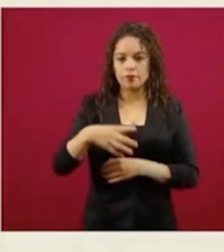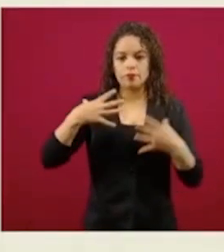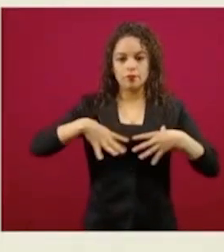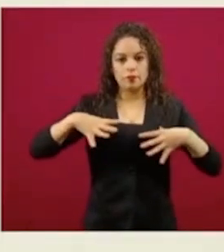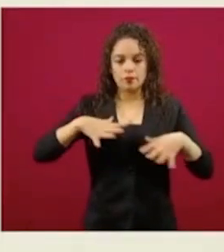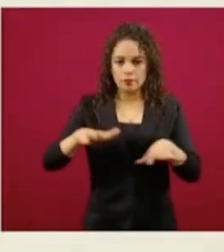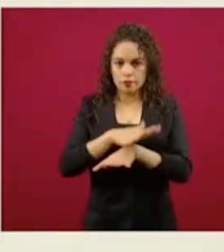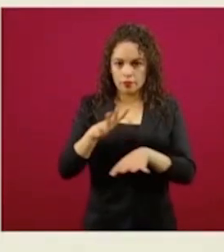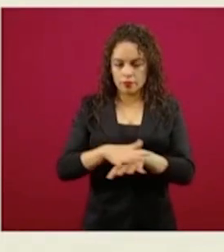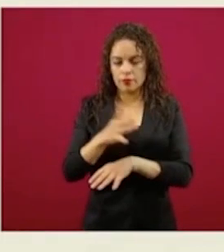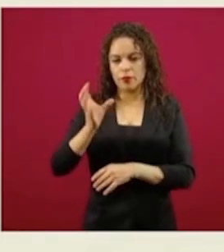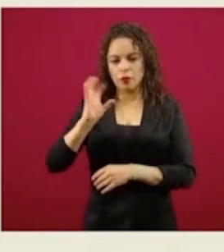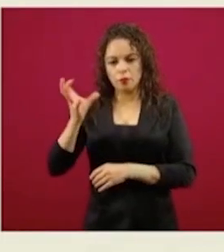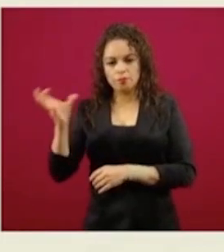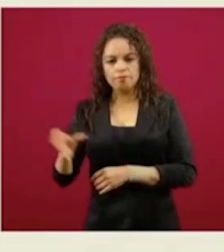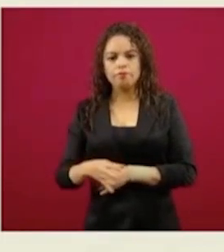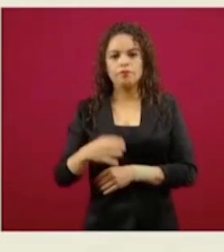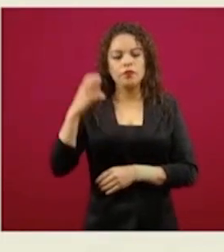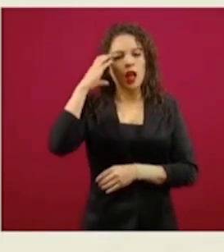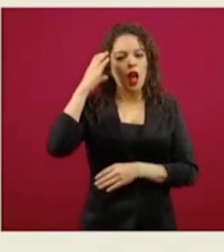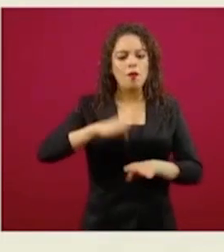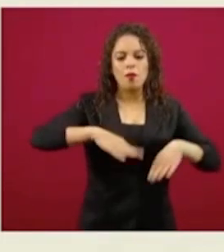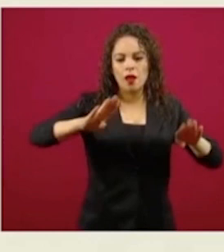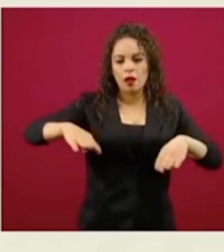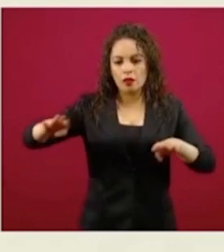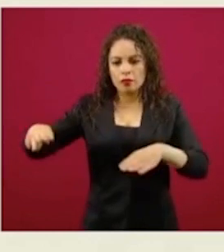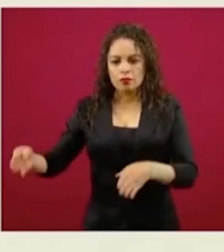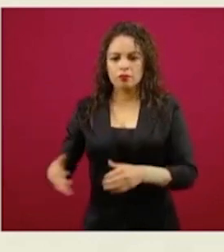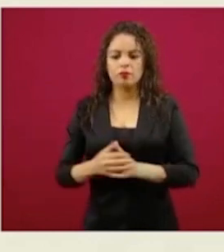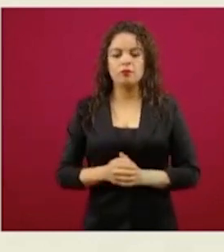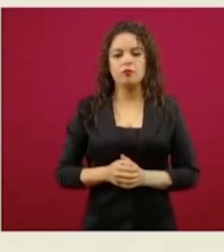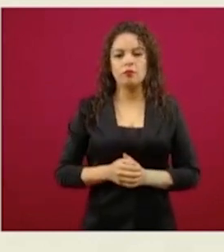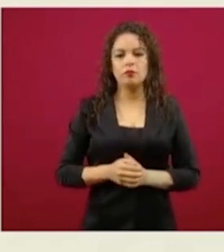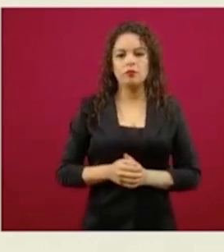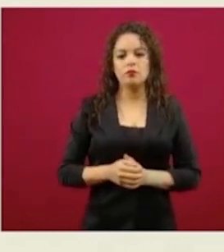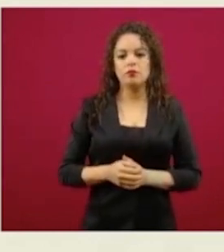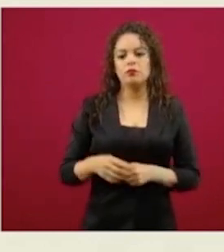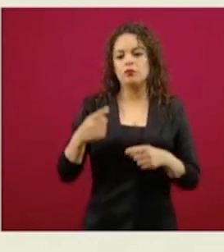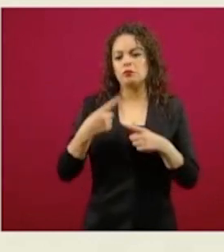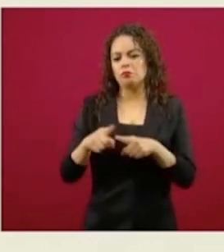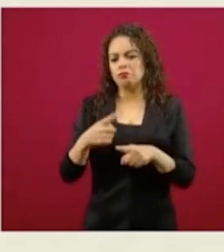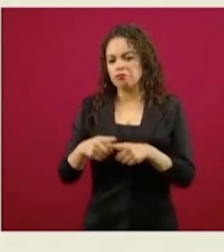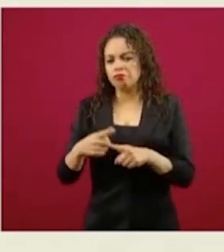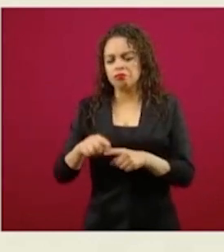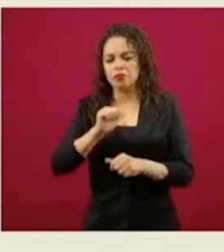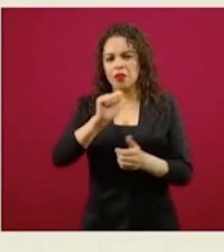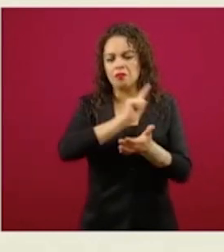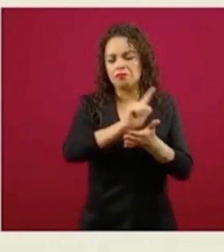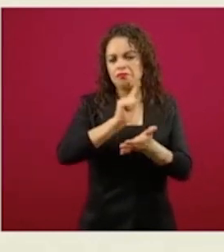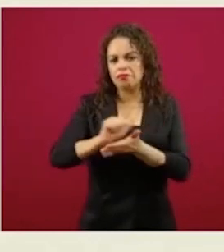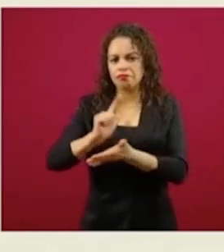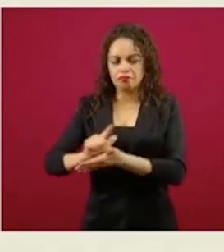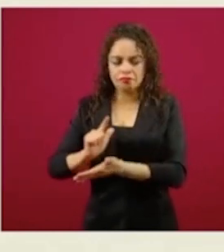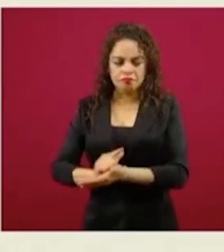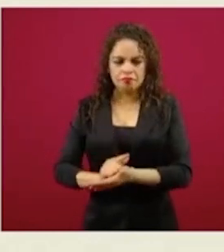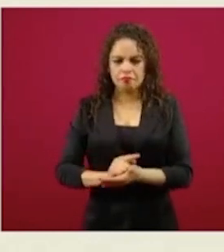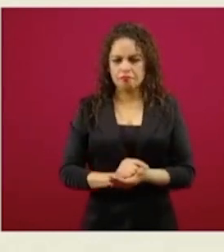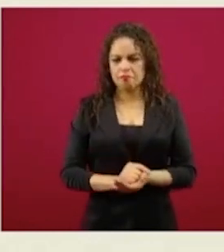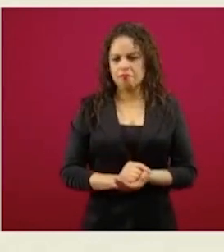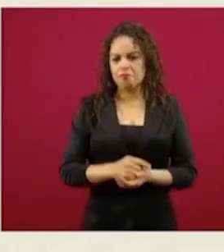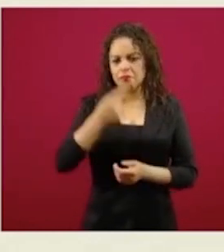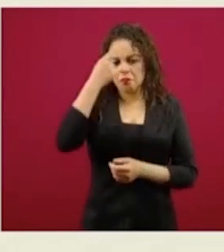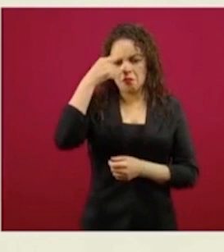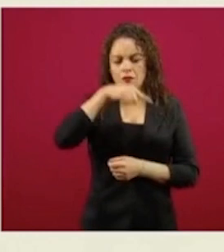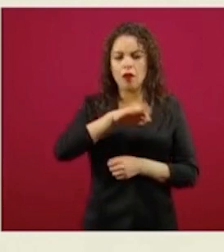de ropa de cama, limpieza y desinfección de dormitorios y áreas comunes, abasto de insumos y enseres de limpieza, la disposición también de espacios